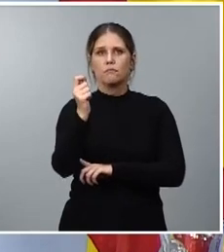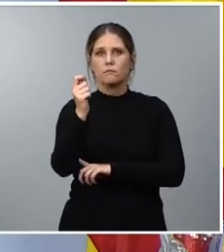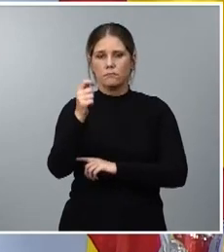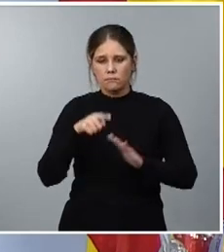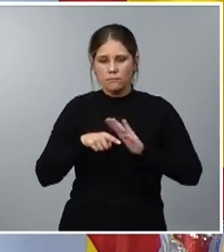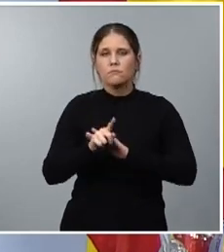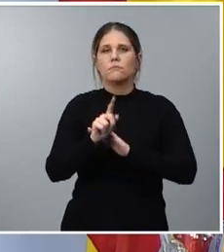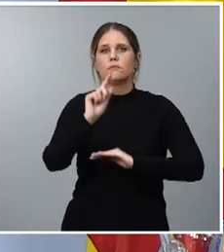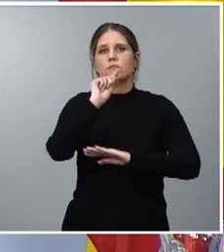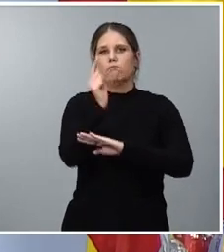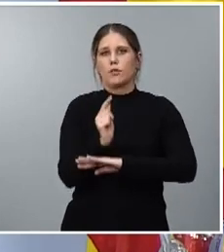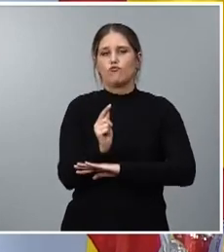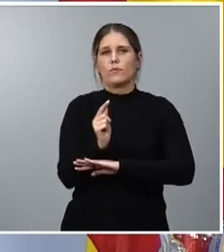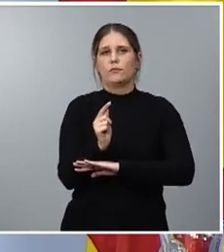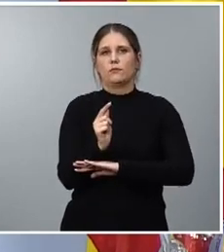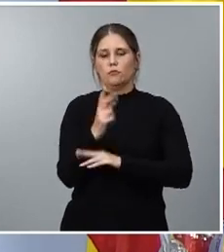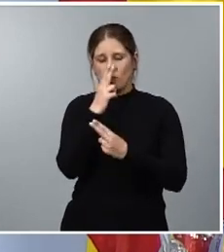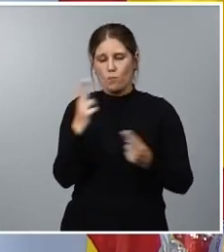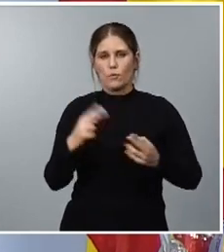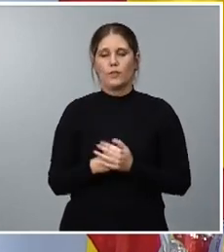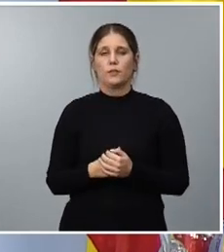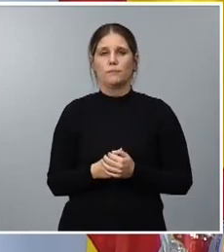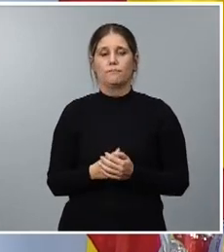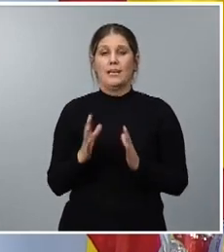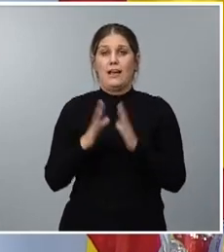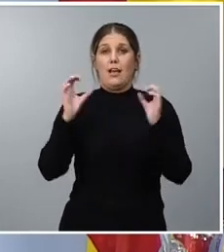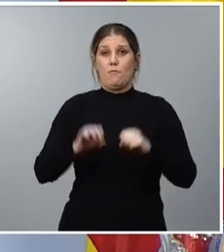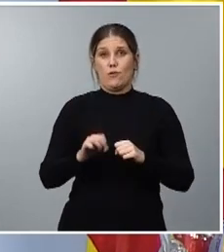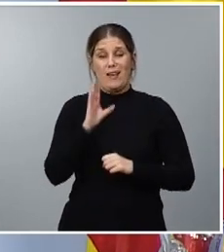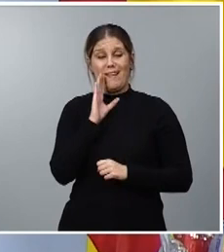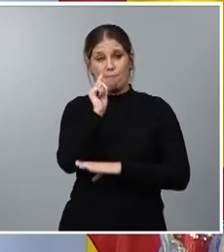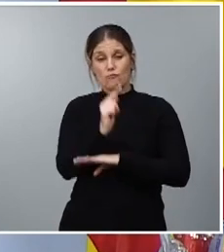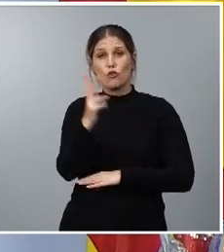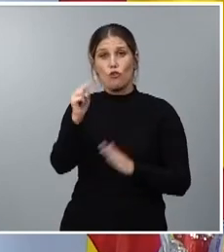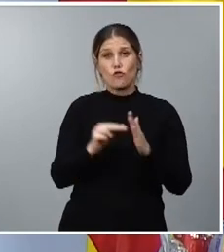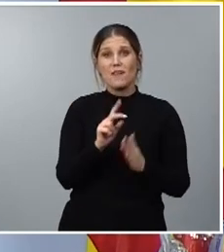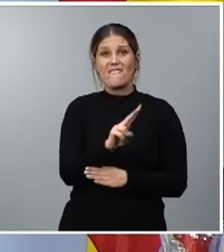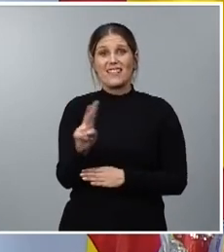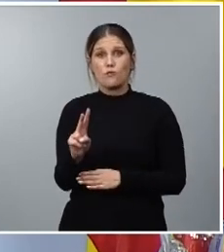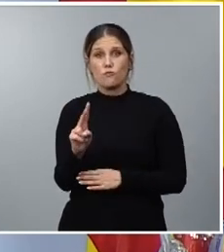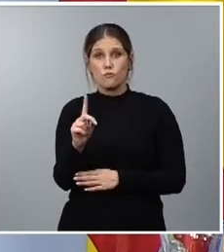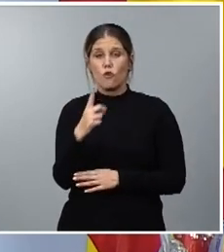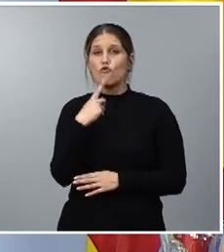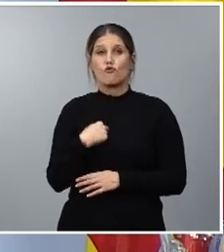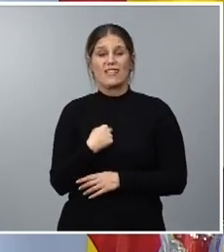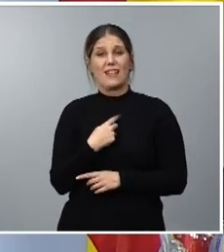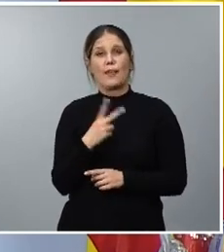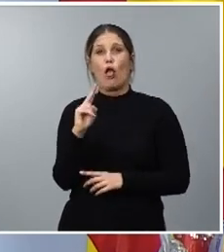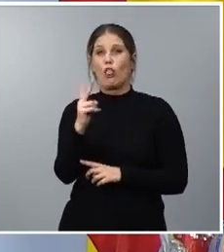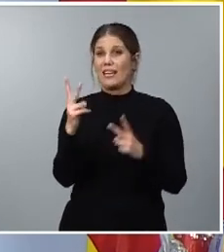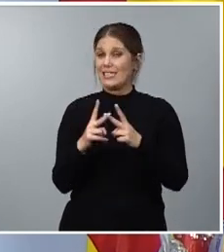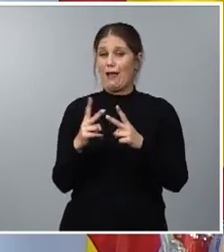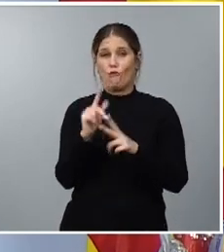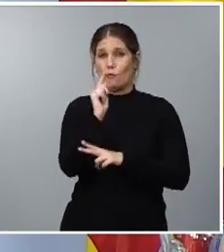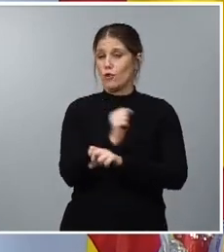estas cuentas públicas cuando aprobamos los presupuestos de 2021 dijeron que no habría dos cuando aprobamos los de